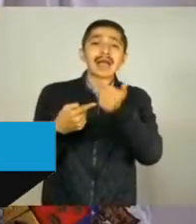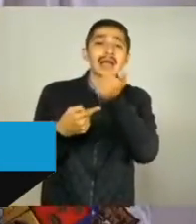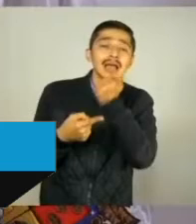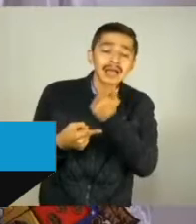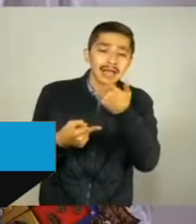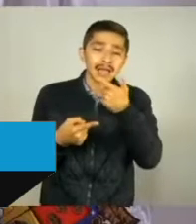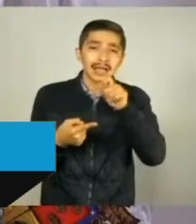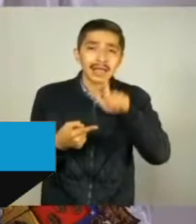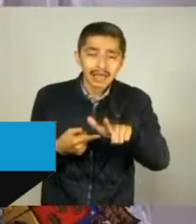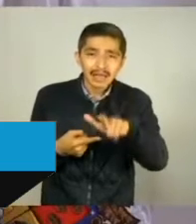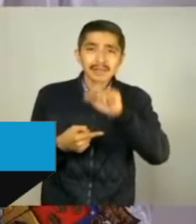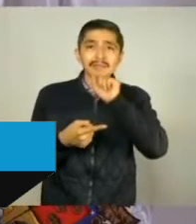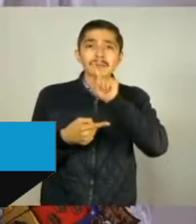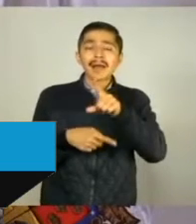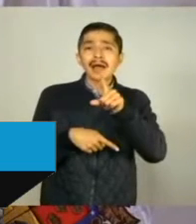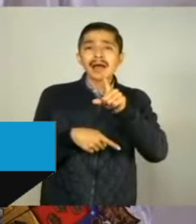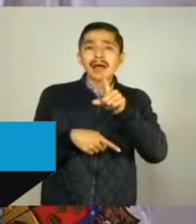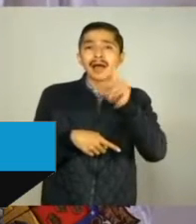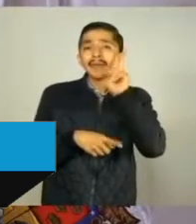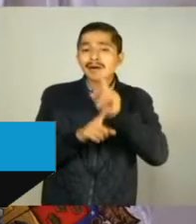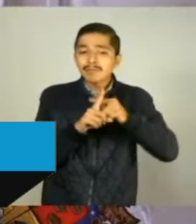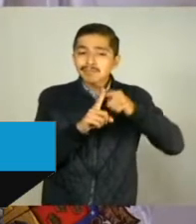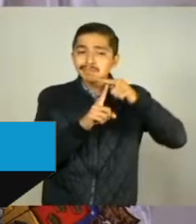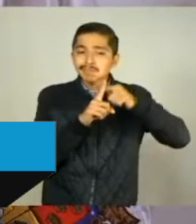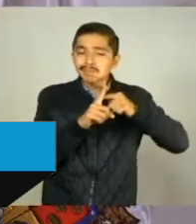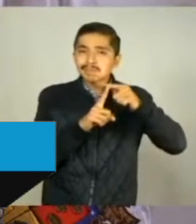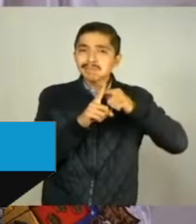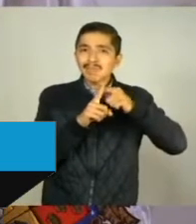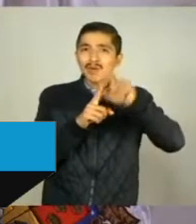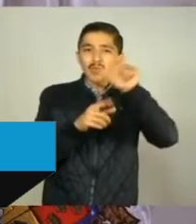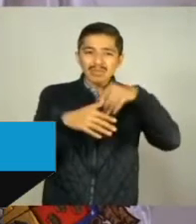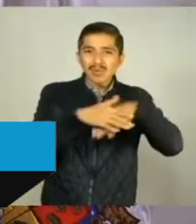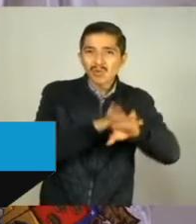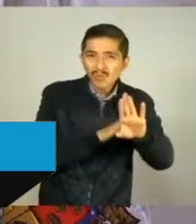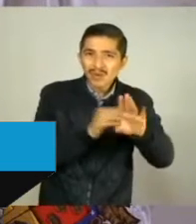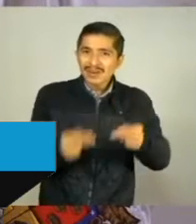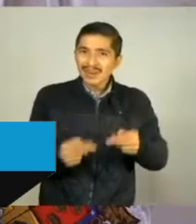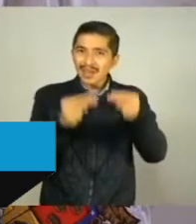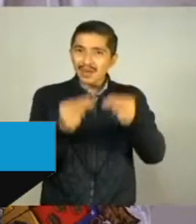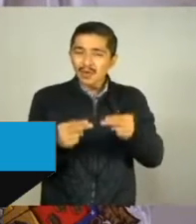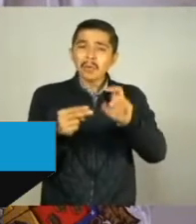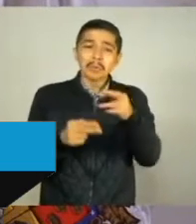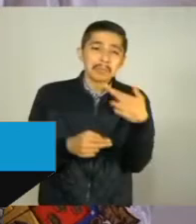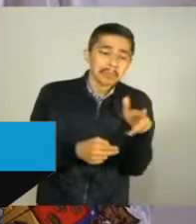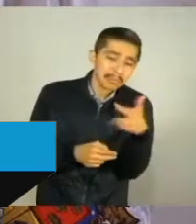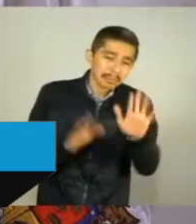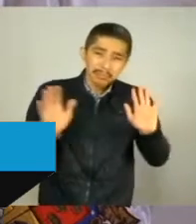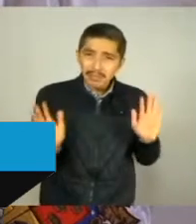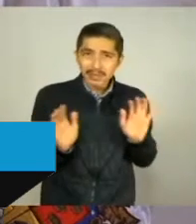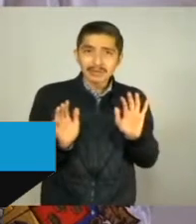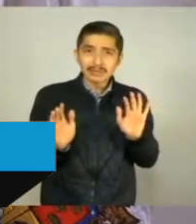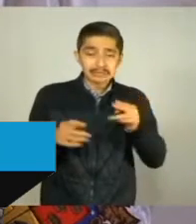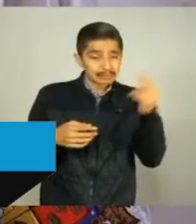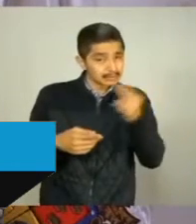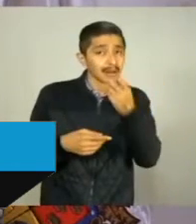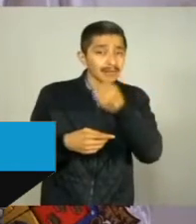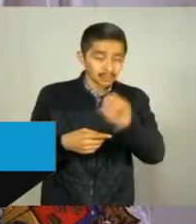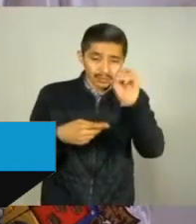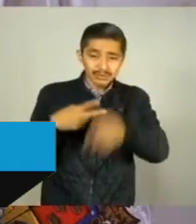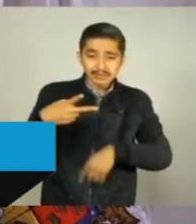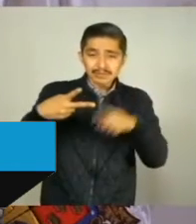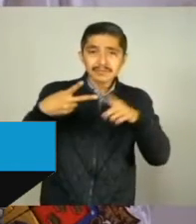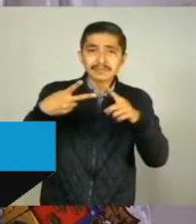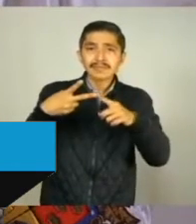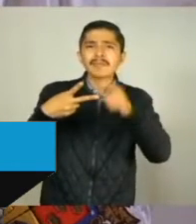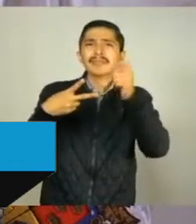deportivos, fiestas patronales y en general reuniones que conglomeren personas en calles,